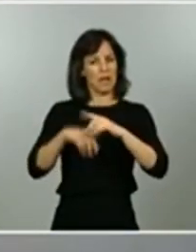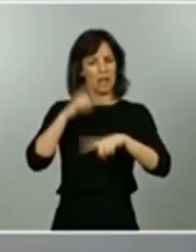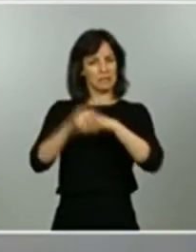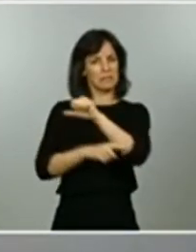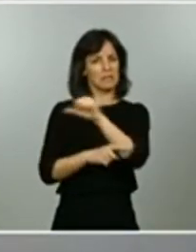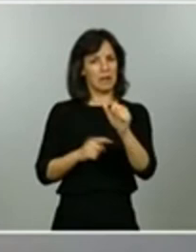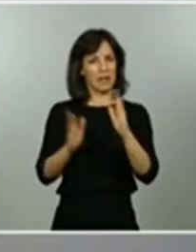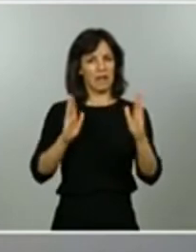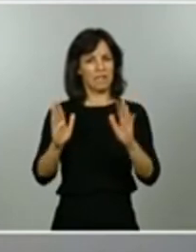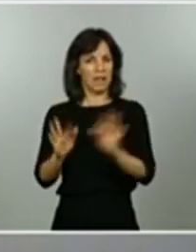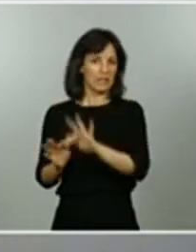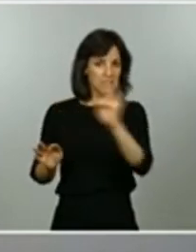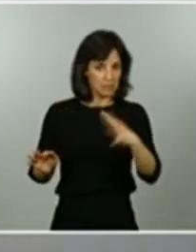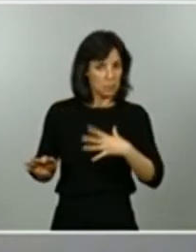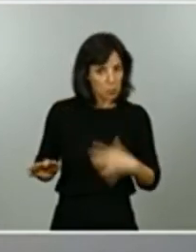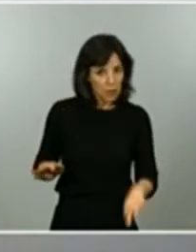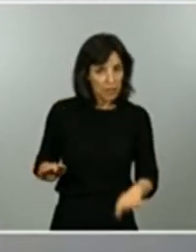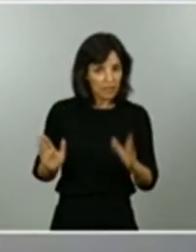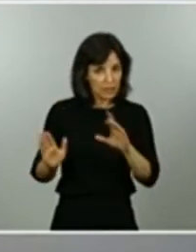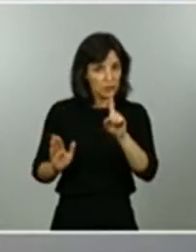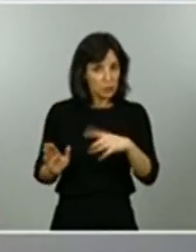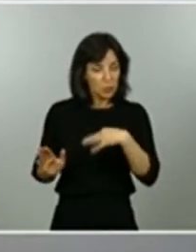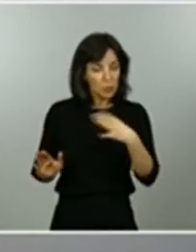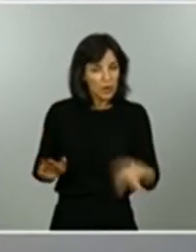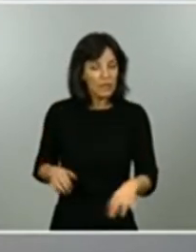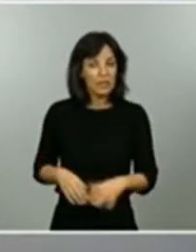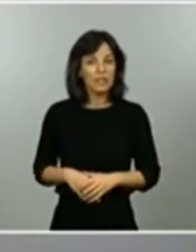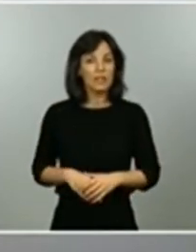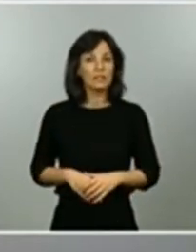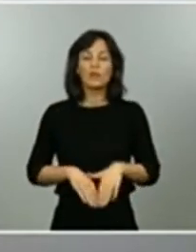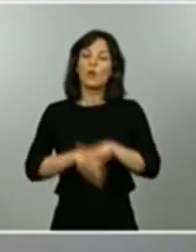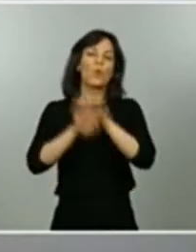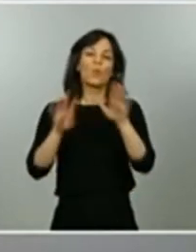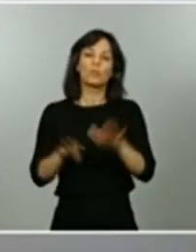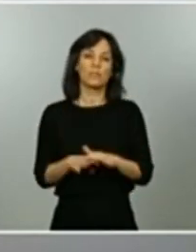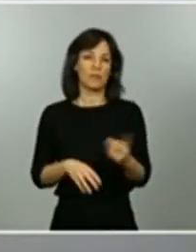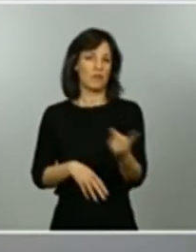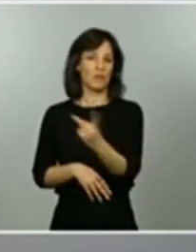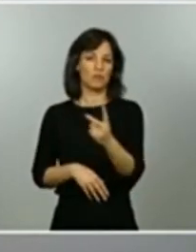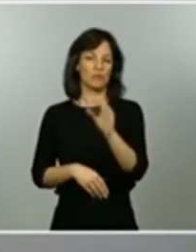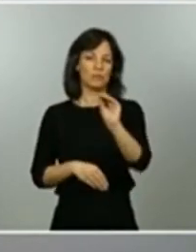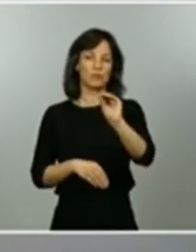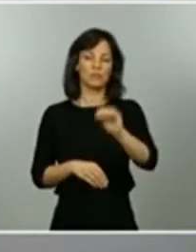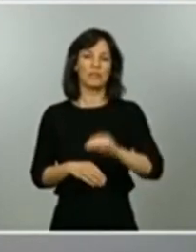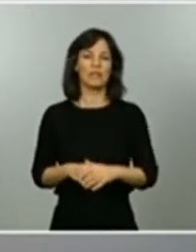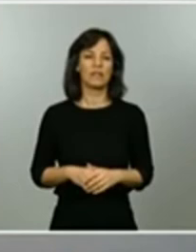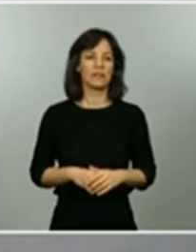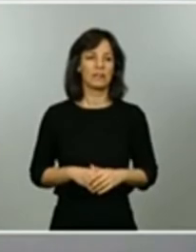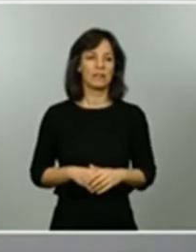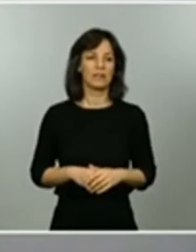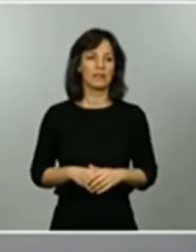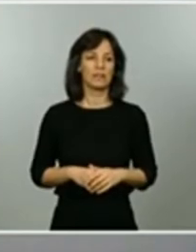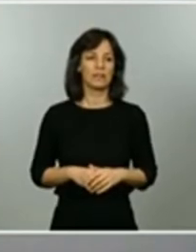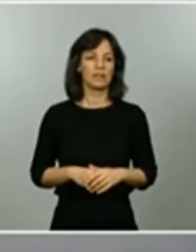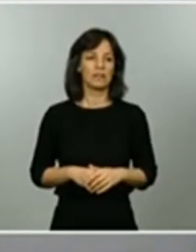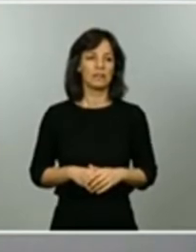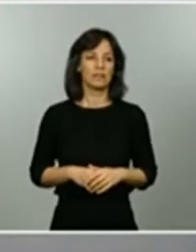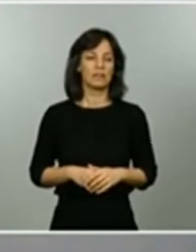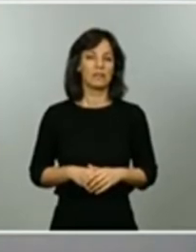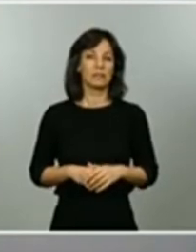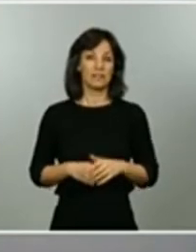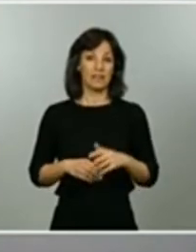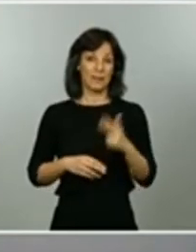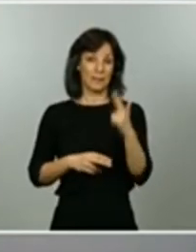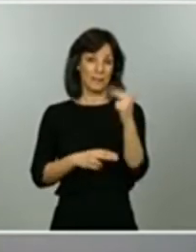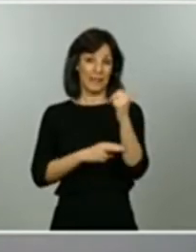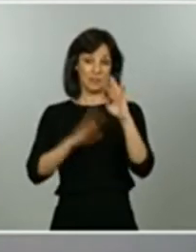siguiente fase a fase 1 y una última cuestión para ambos no sé si se han planteado que este tipo de anuncios se hagan en jueves y no en viernes a las 9 de la